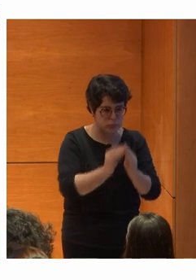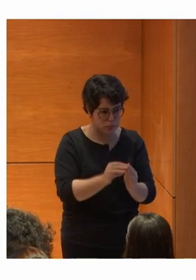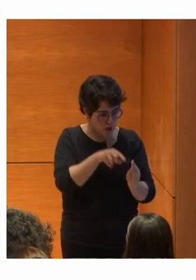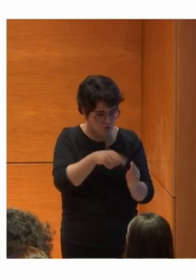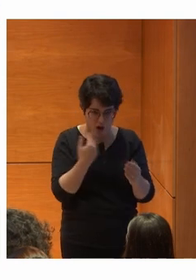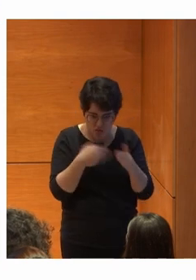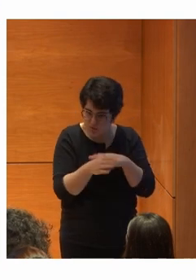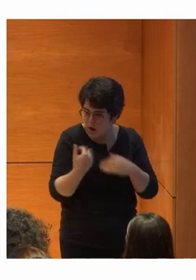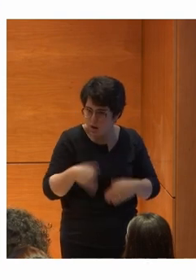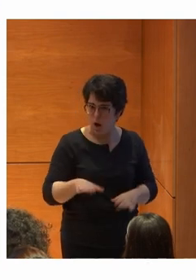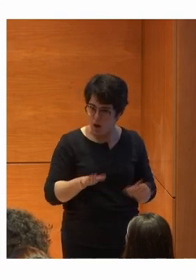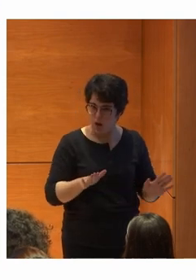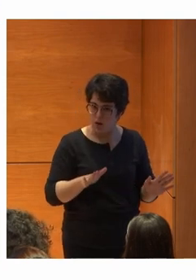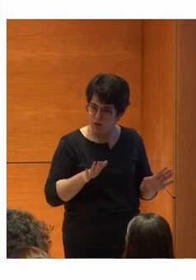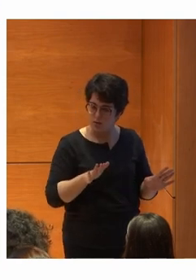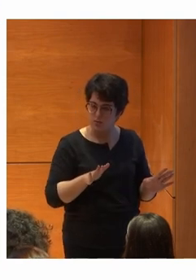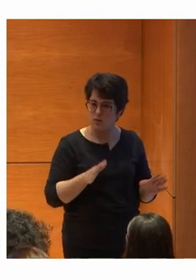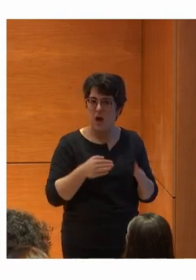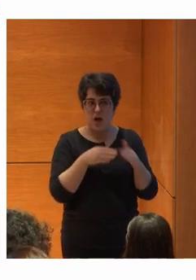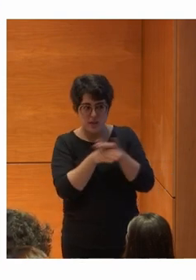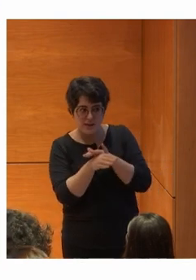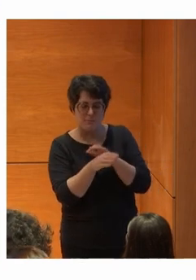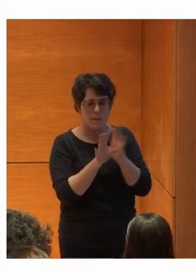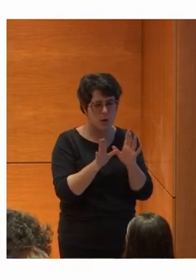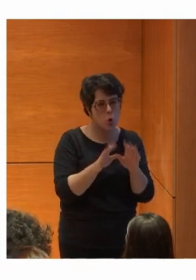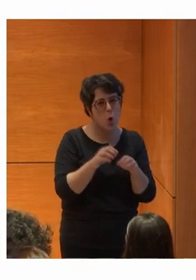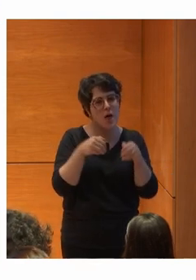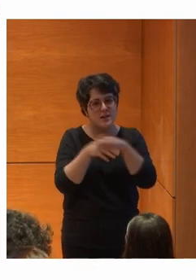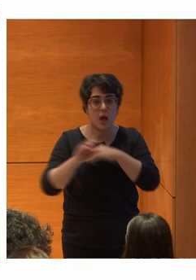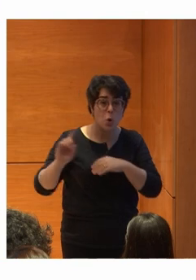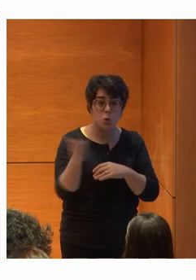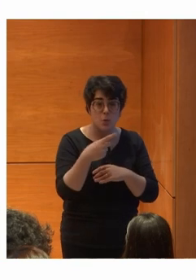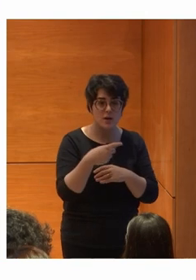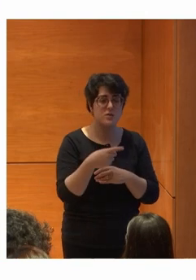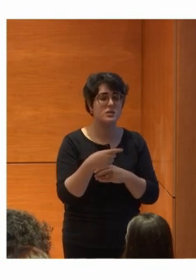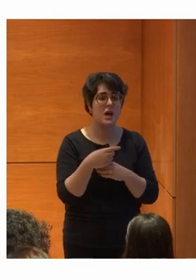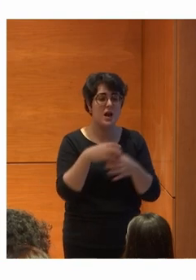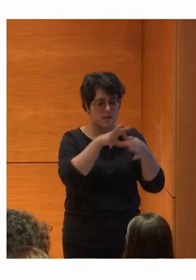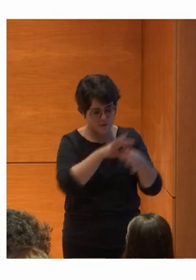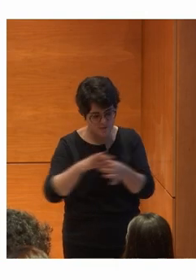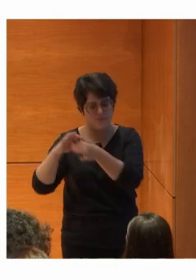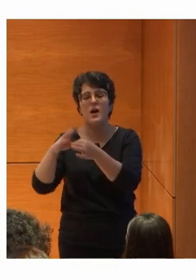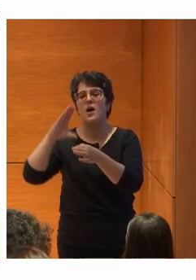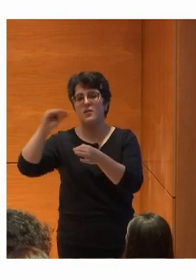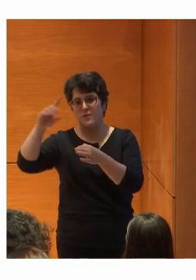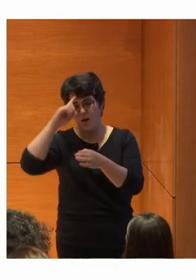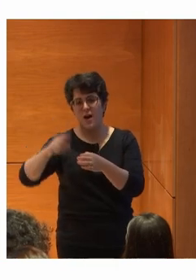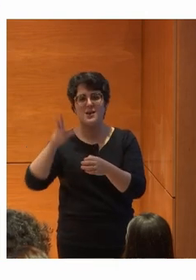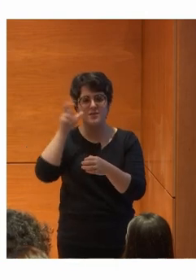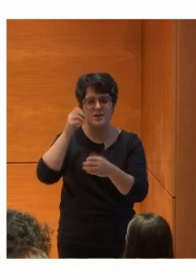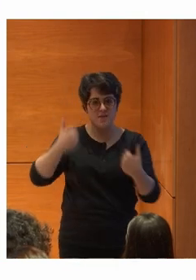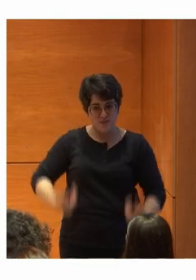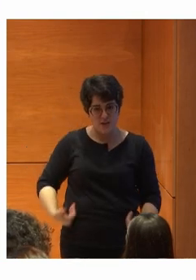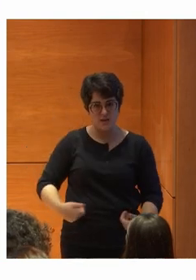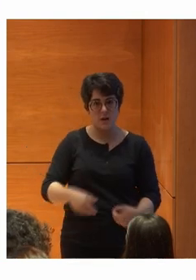ya es accesible Es accesible Pero la accesibilidad universal Contempla La accesibilidad cognitiva Está la física La sensorial Pero también está la